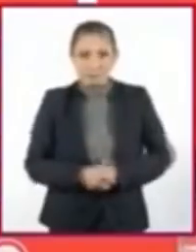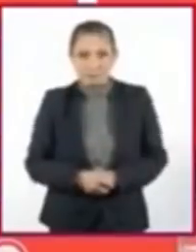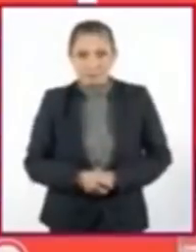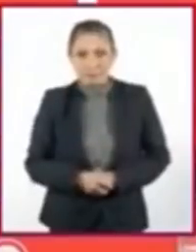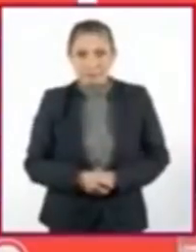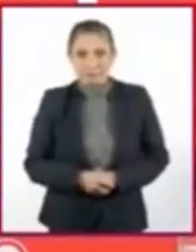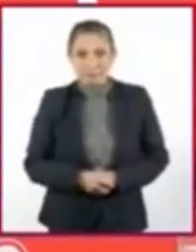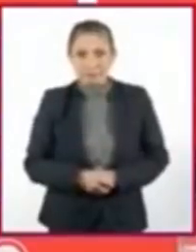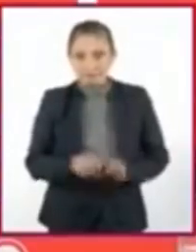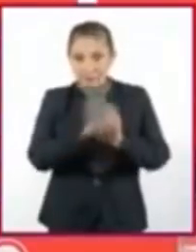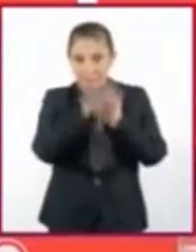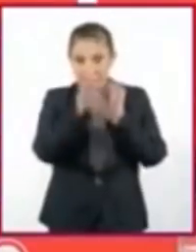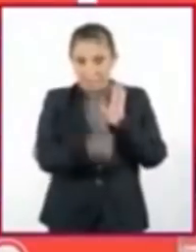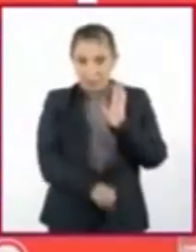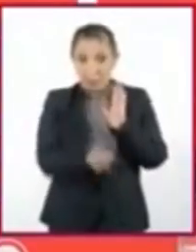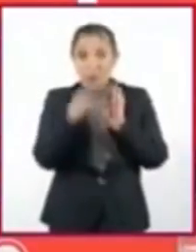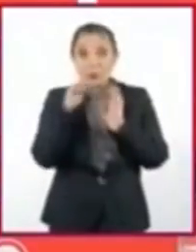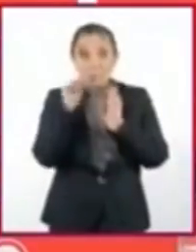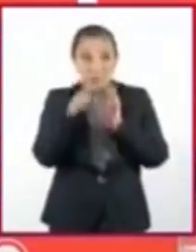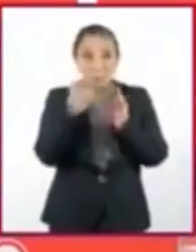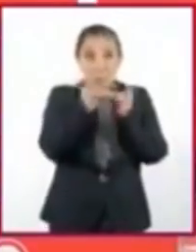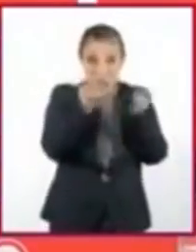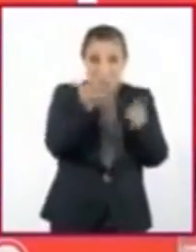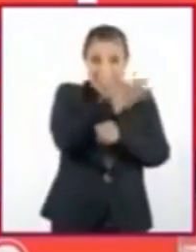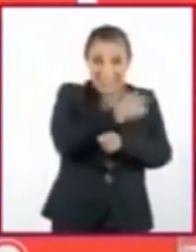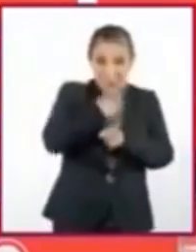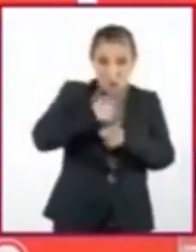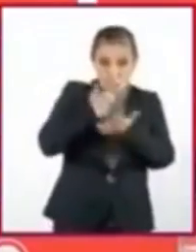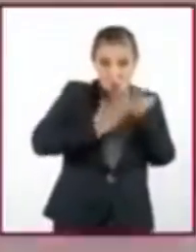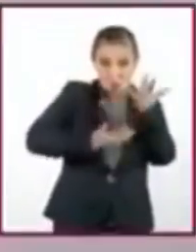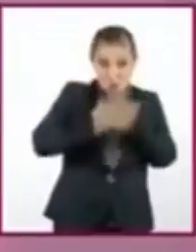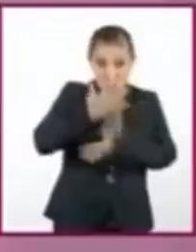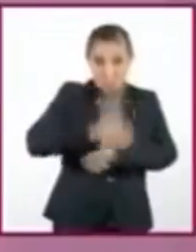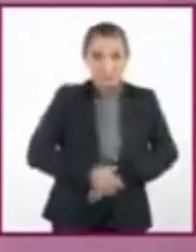Les doy el ejemplo a partir de la historieta que realicé.